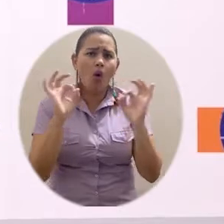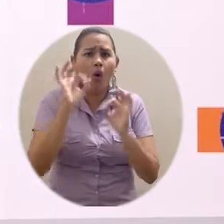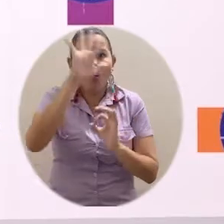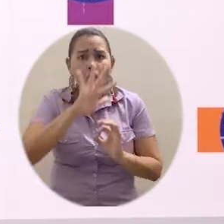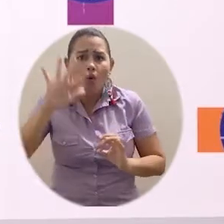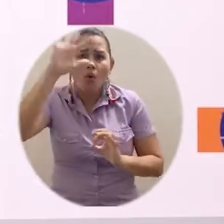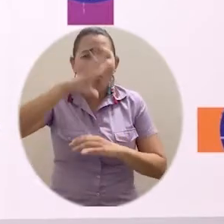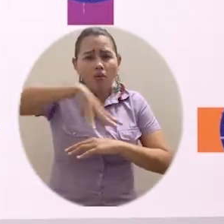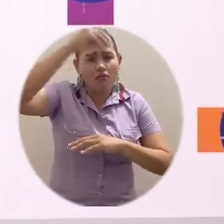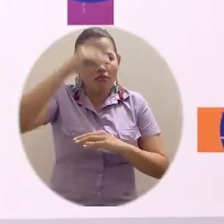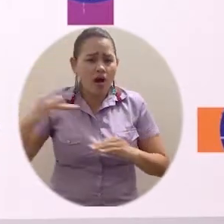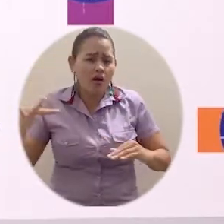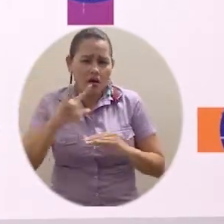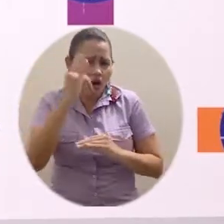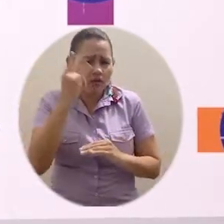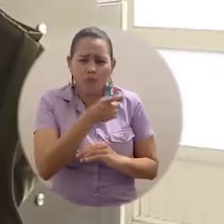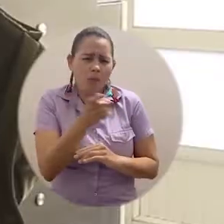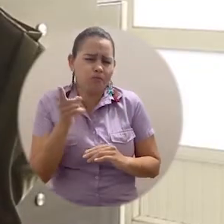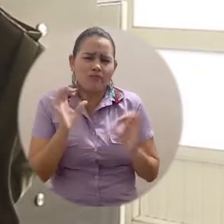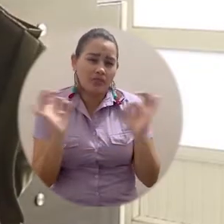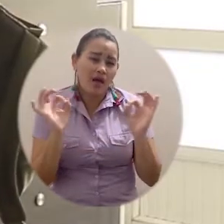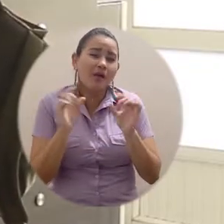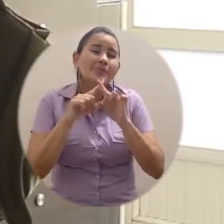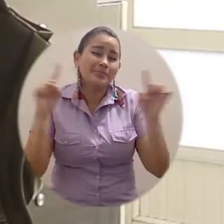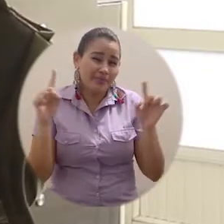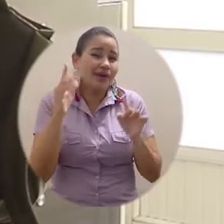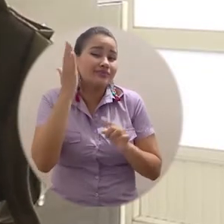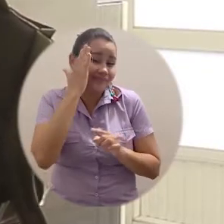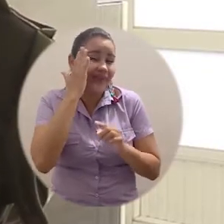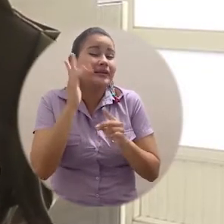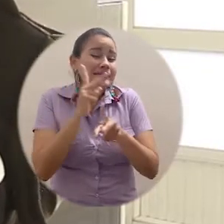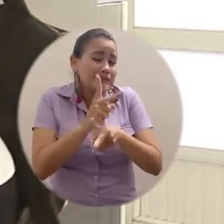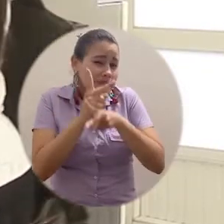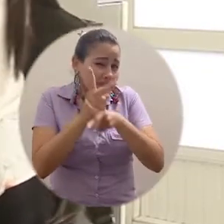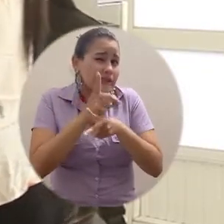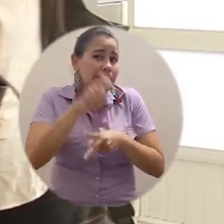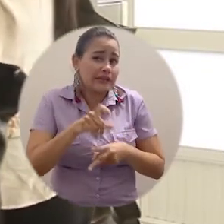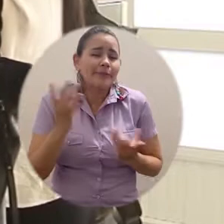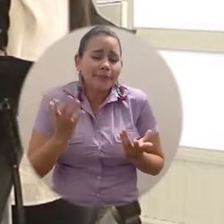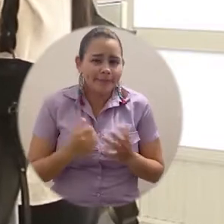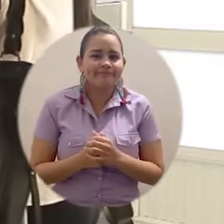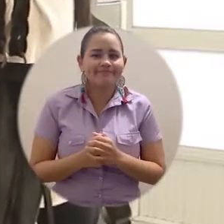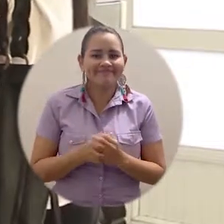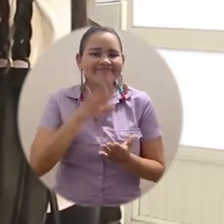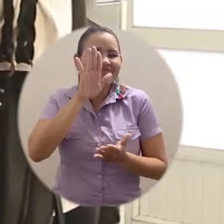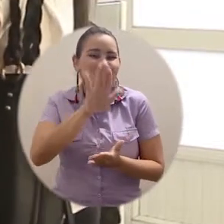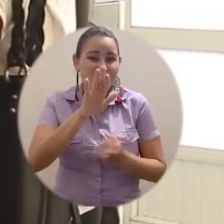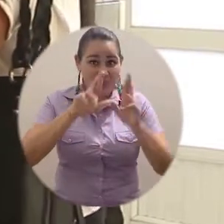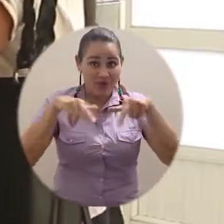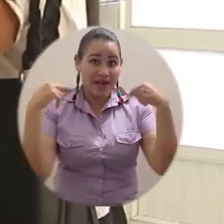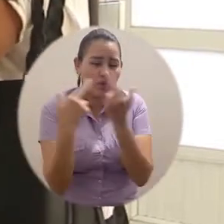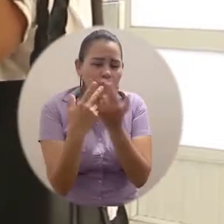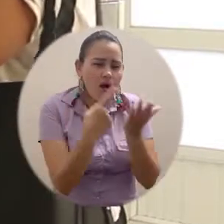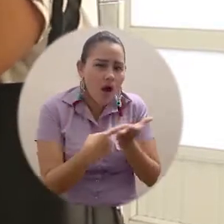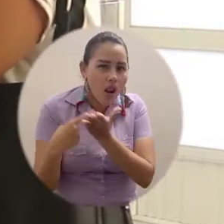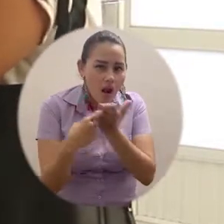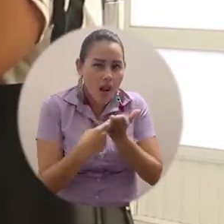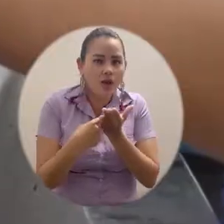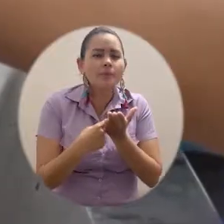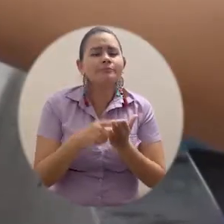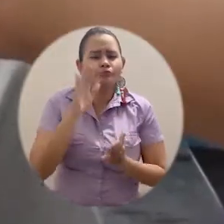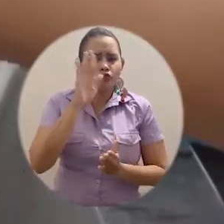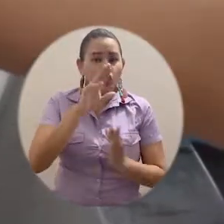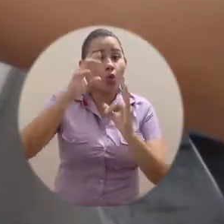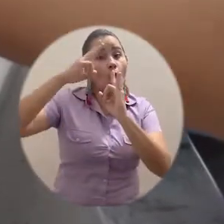tema de subregistro por la poca capacidad institucional para diagnóstico. En el marco de esta productiva reunión del estamento universitario, se postuló a